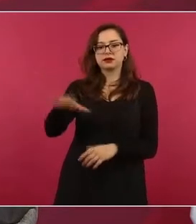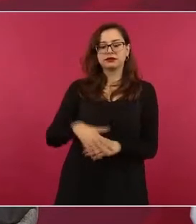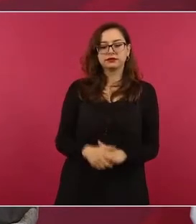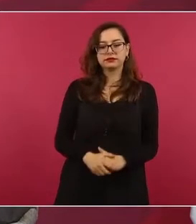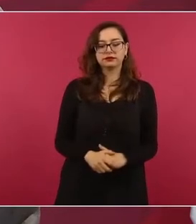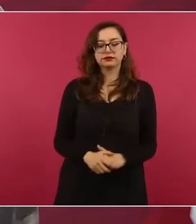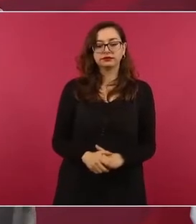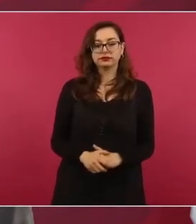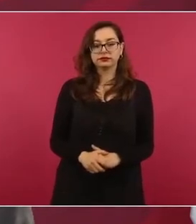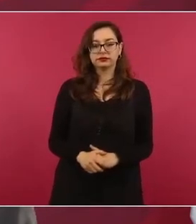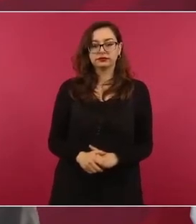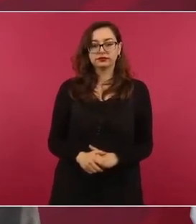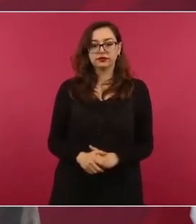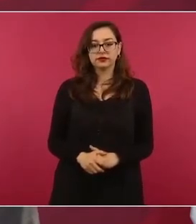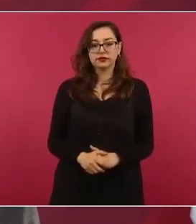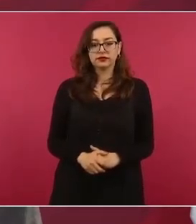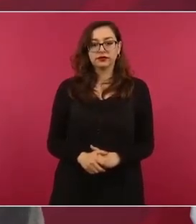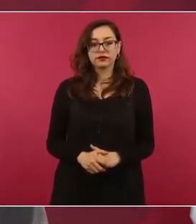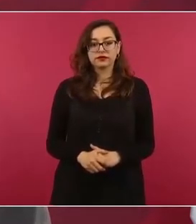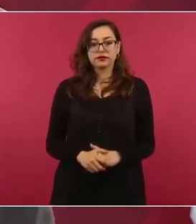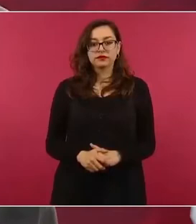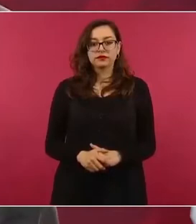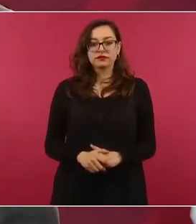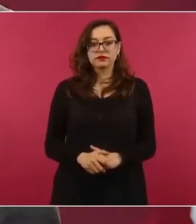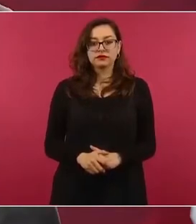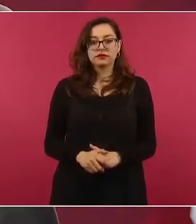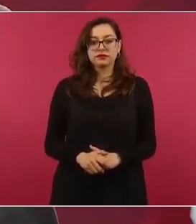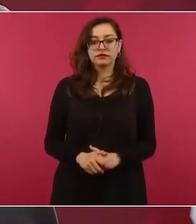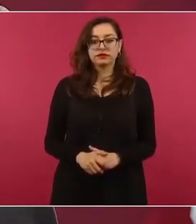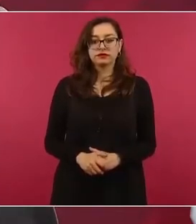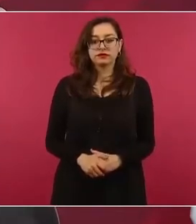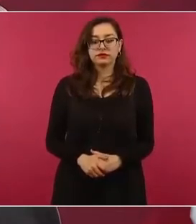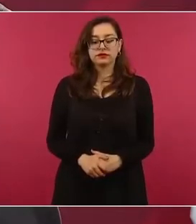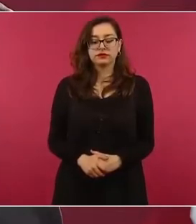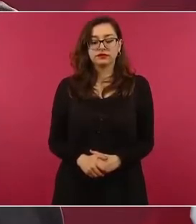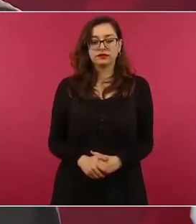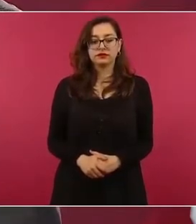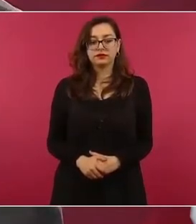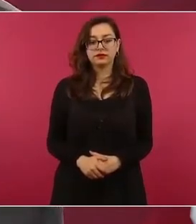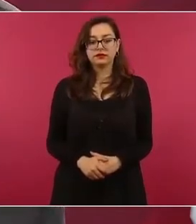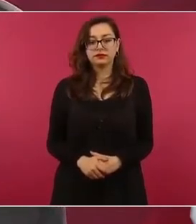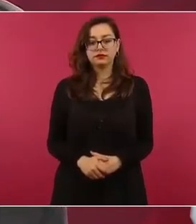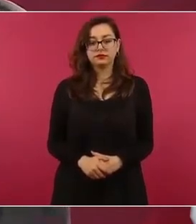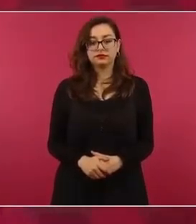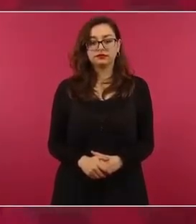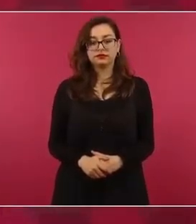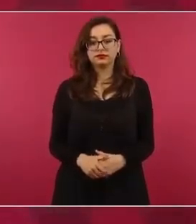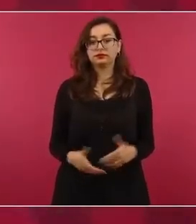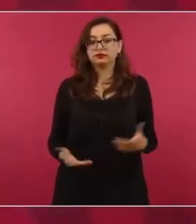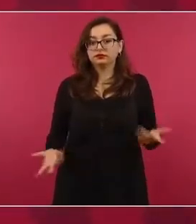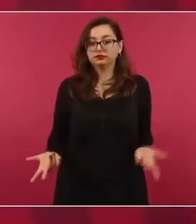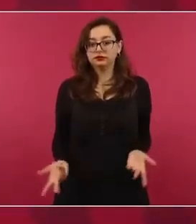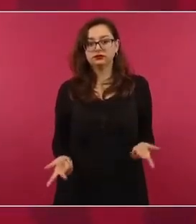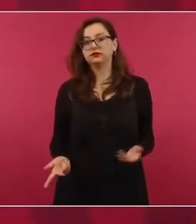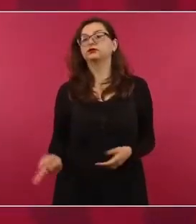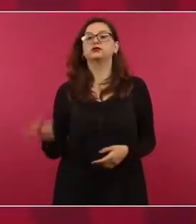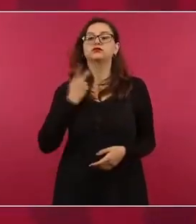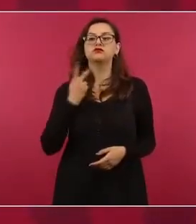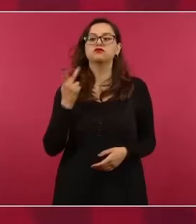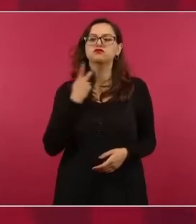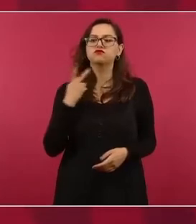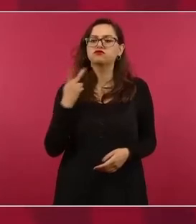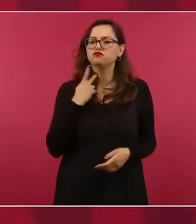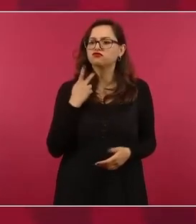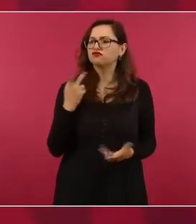Y desde luego de los políticos que tienen residencias por todos lados y